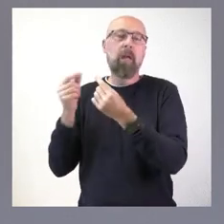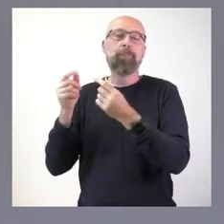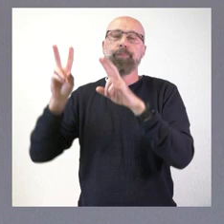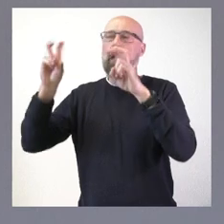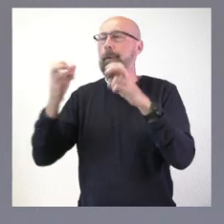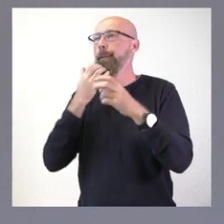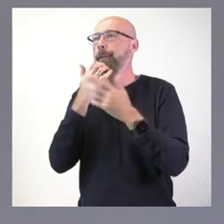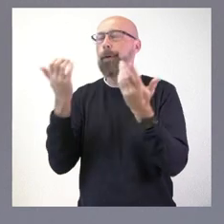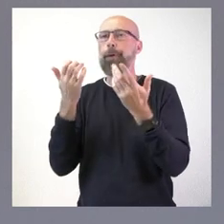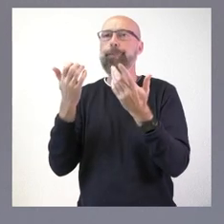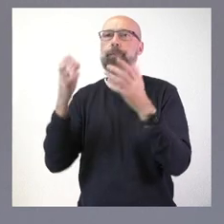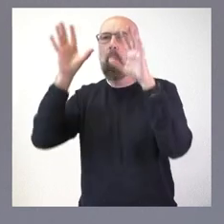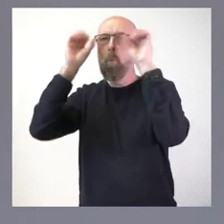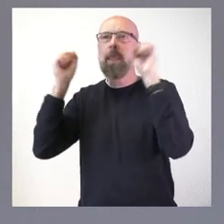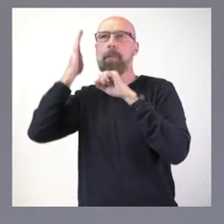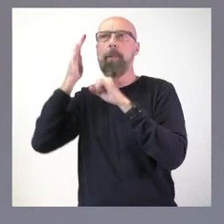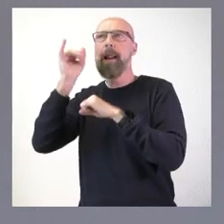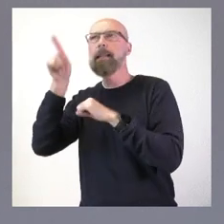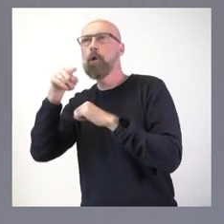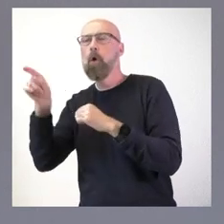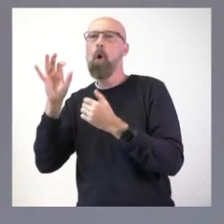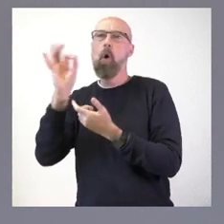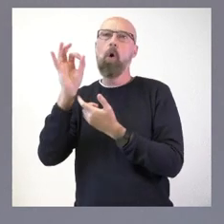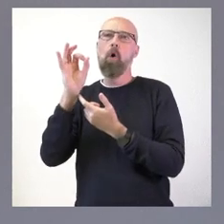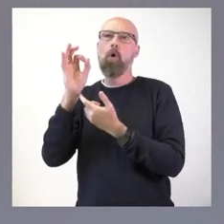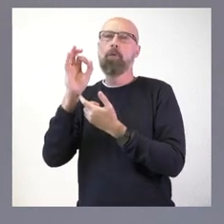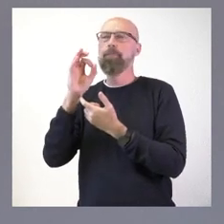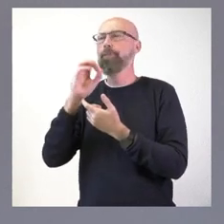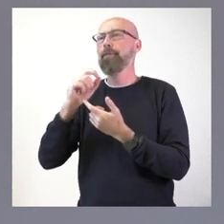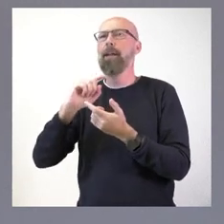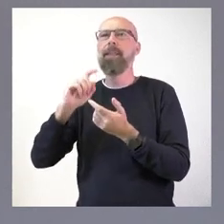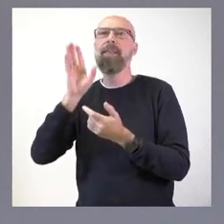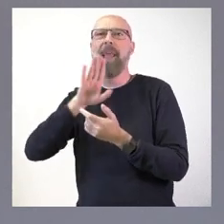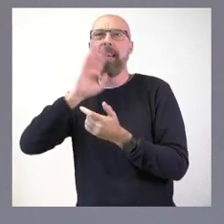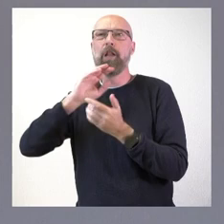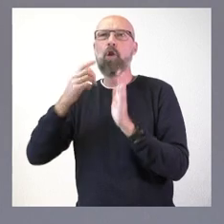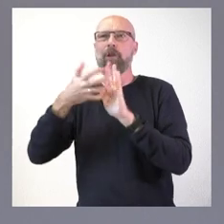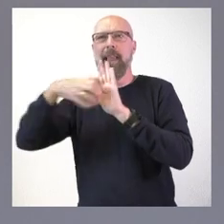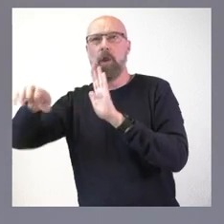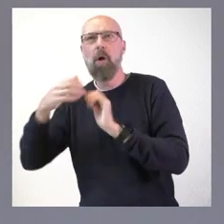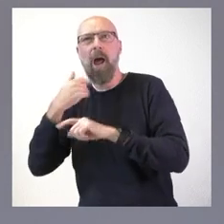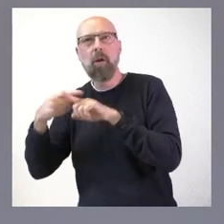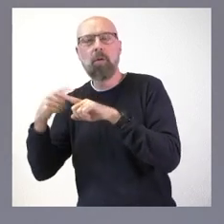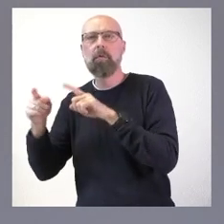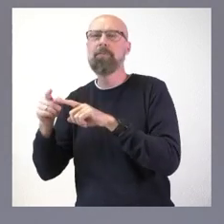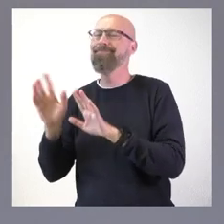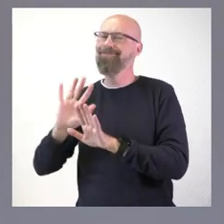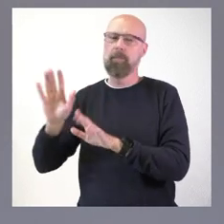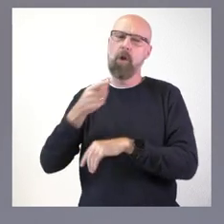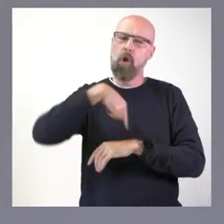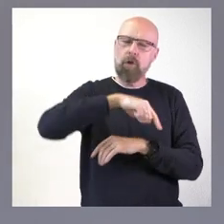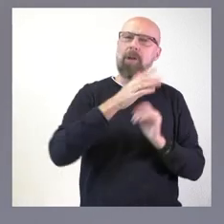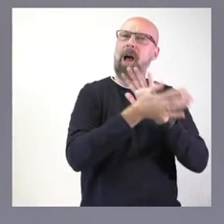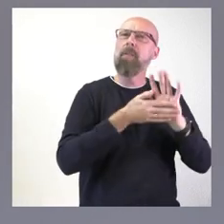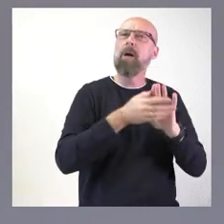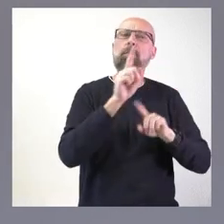presencia de la Guardia Civil en Navarra o sobre el delito de sedición. Nosotros estamos hablando de los problemas reales de la gente, de cómo